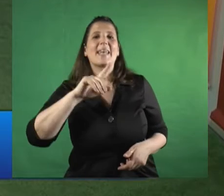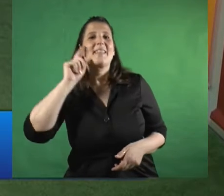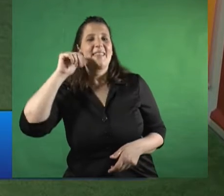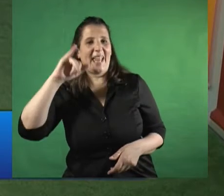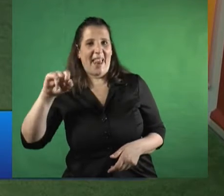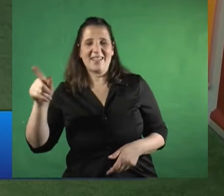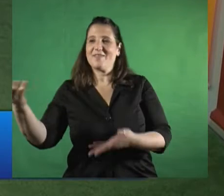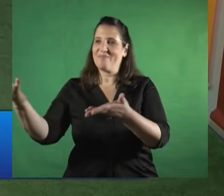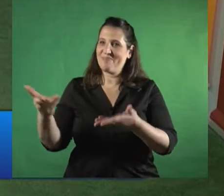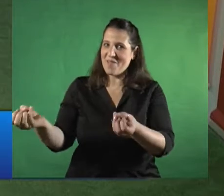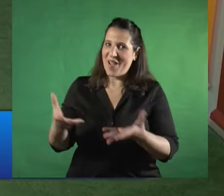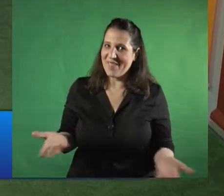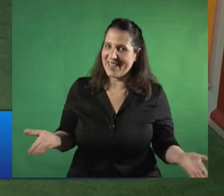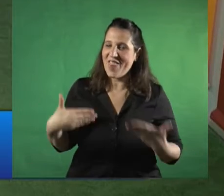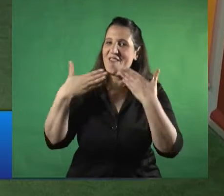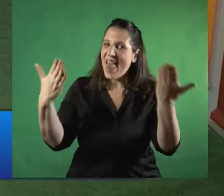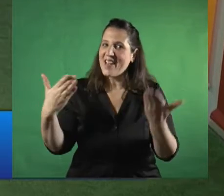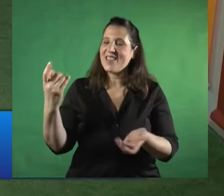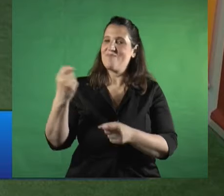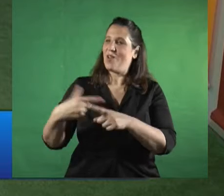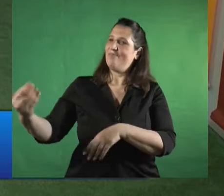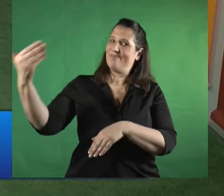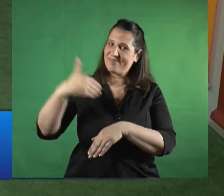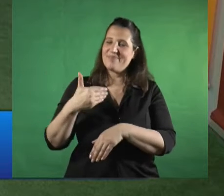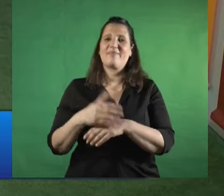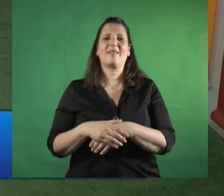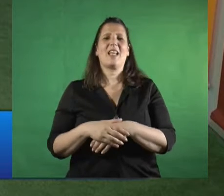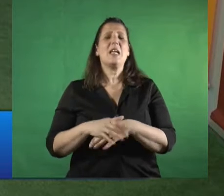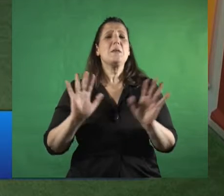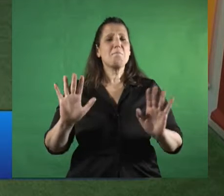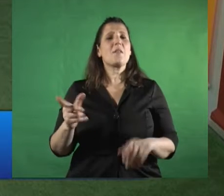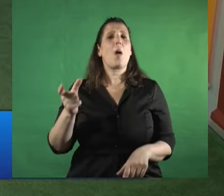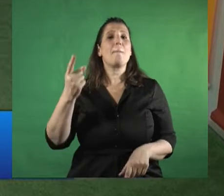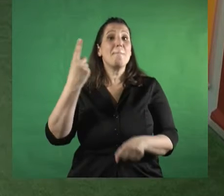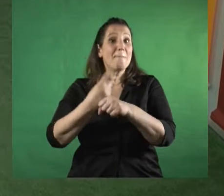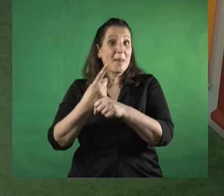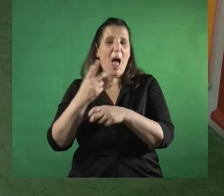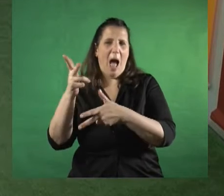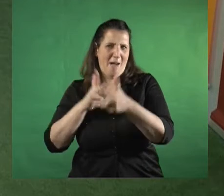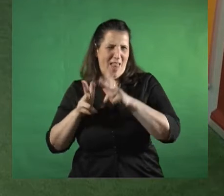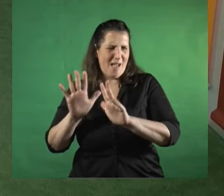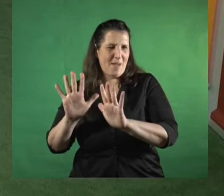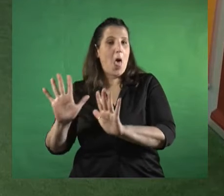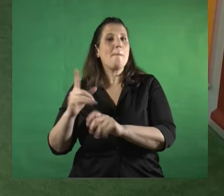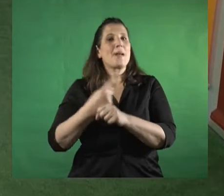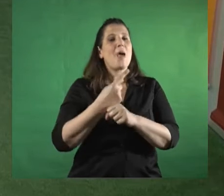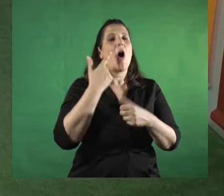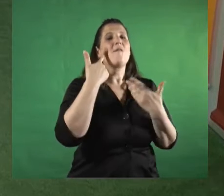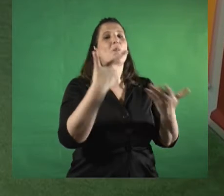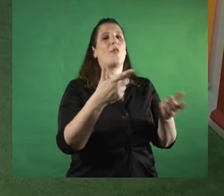gracias por estar con nosotros, pero antes te quiero invitar a ver un video, los quiero y las quiero invitar,